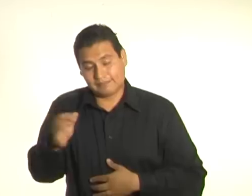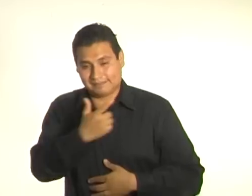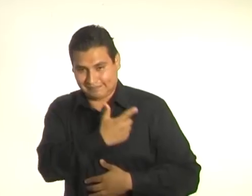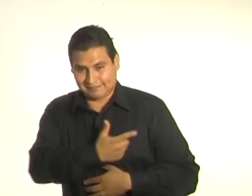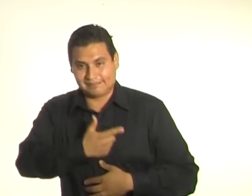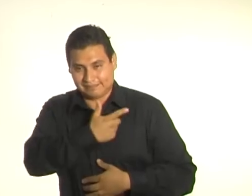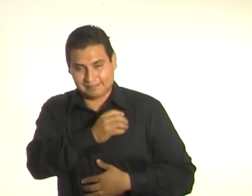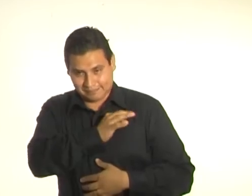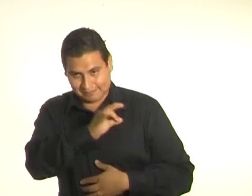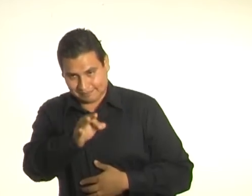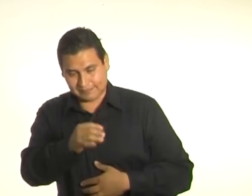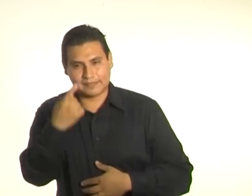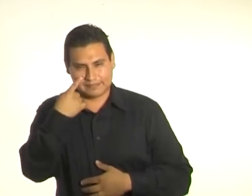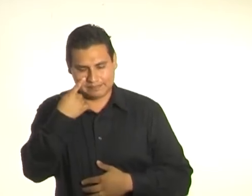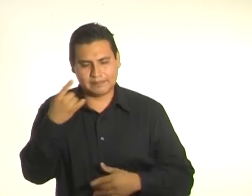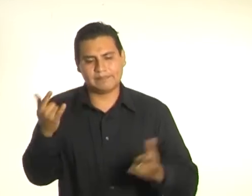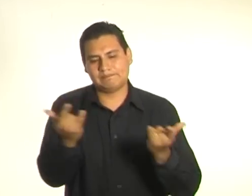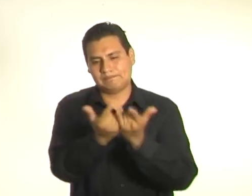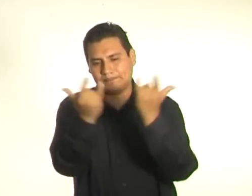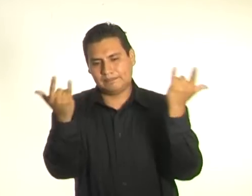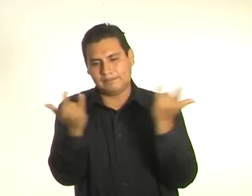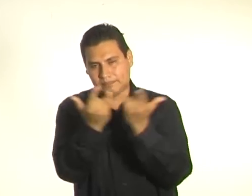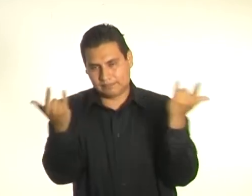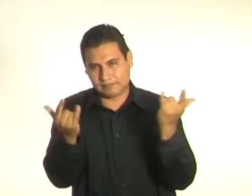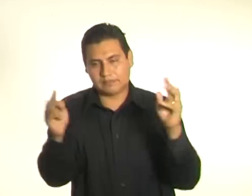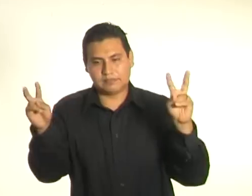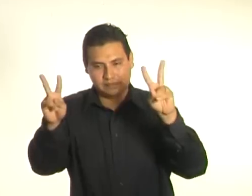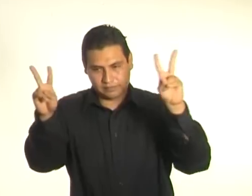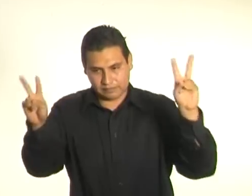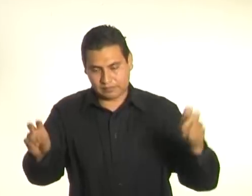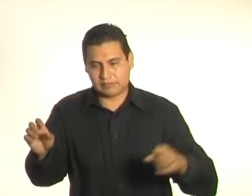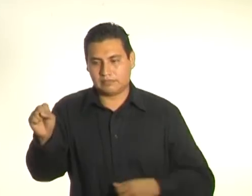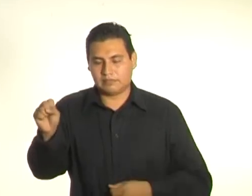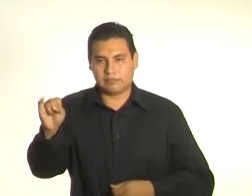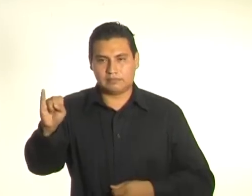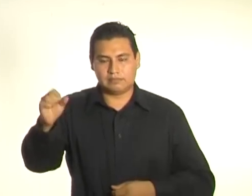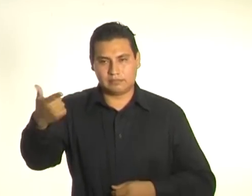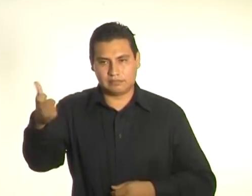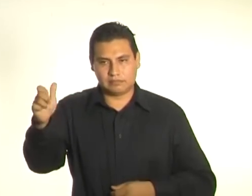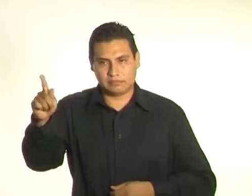Este cuento se llama Sixto Seicenas.